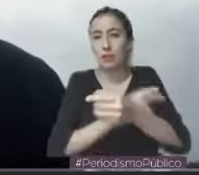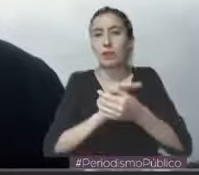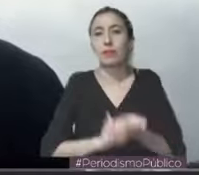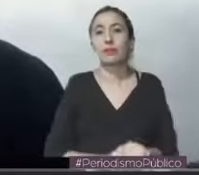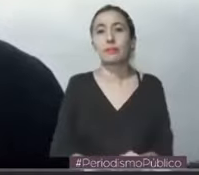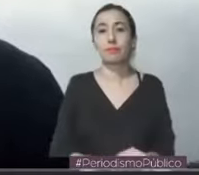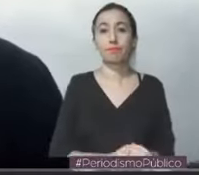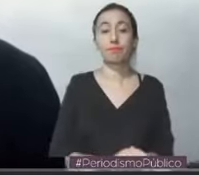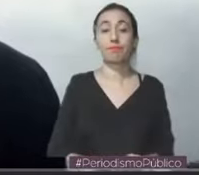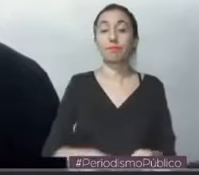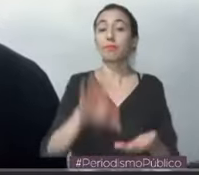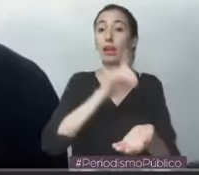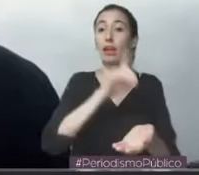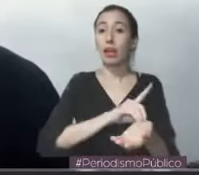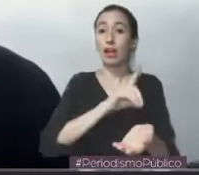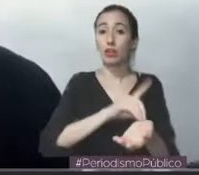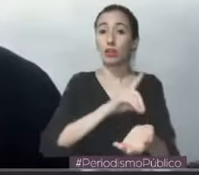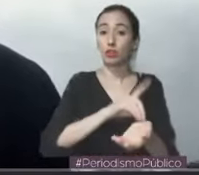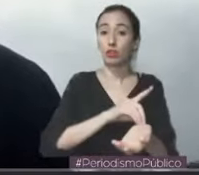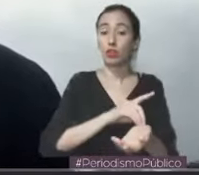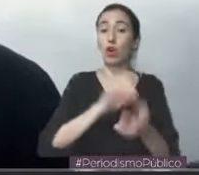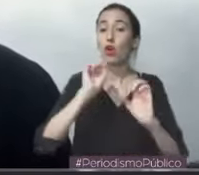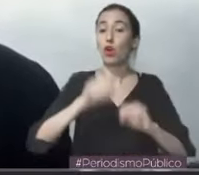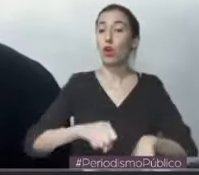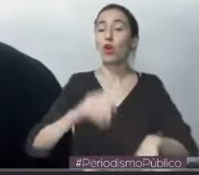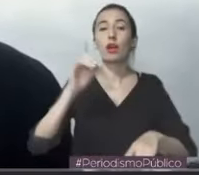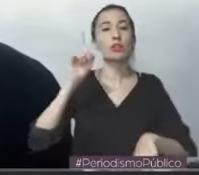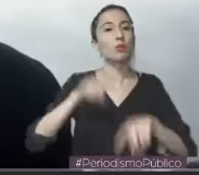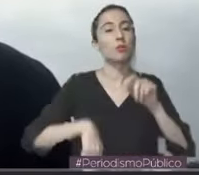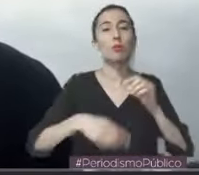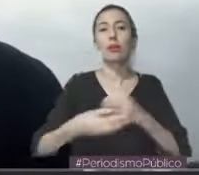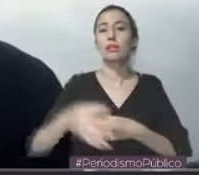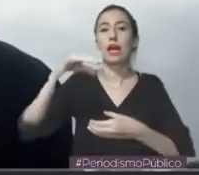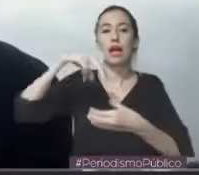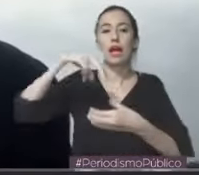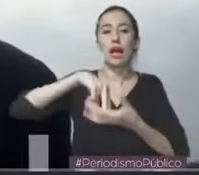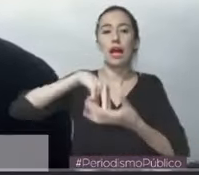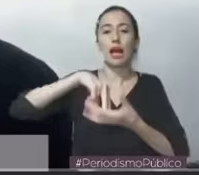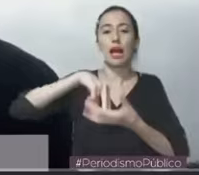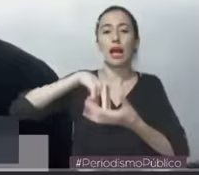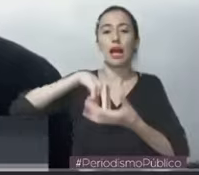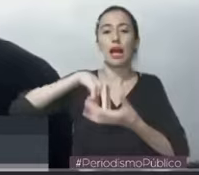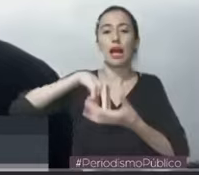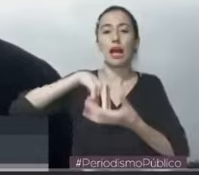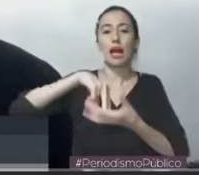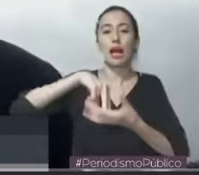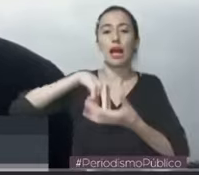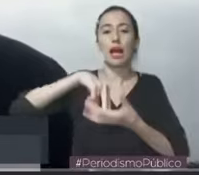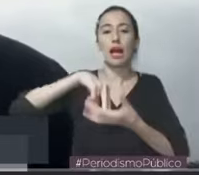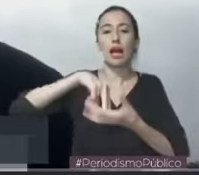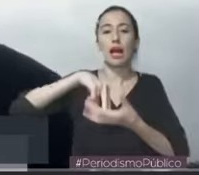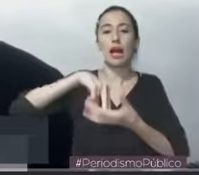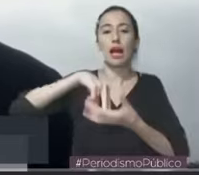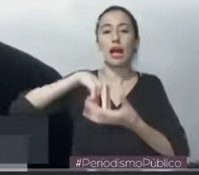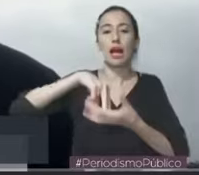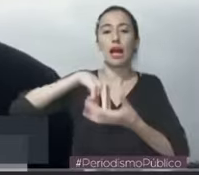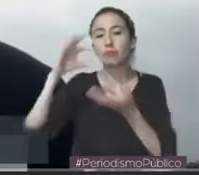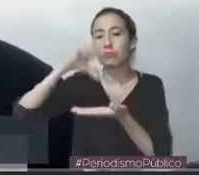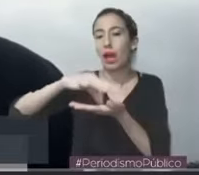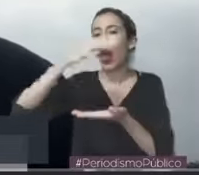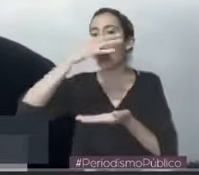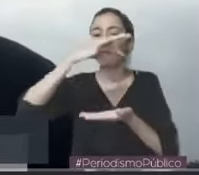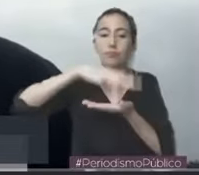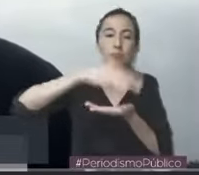totalidad la comida chatarra en los recesos de estudios como lo son los snacks. No olvide combinar estas recomendaciones